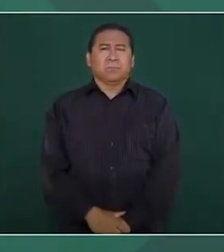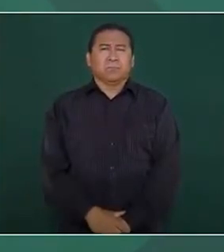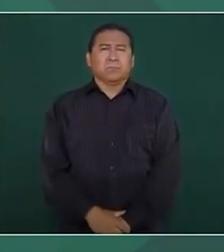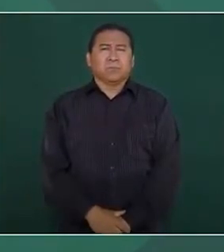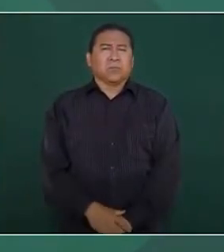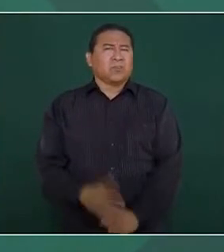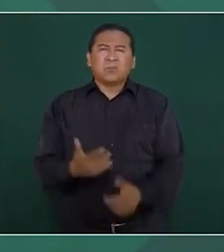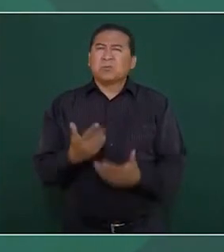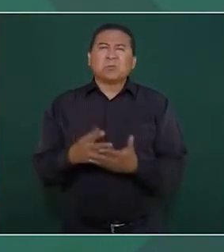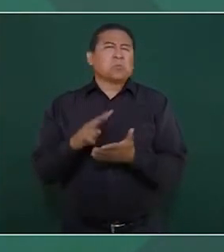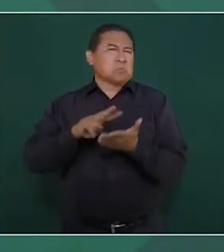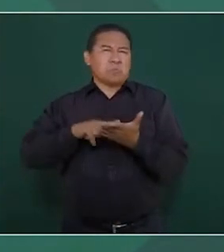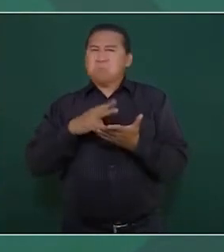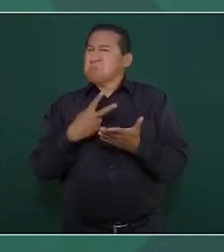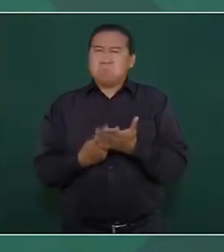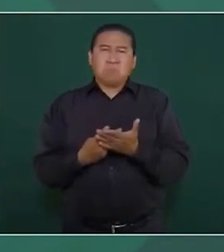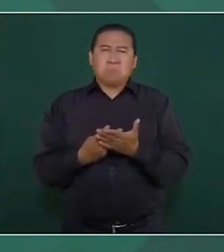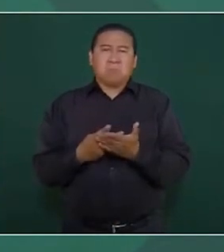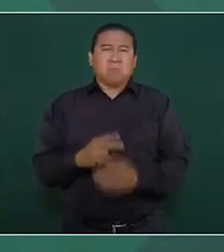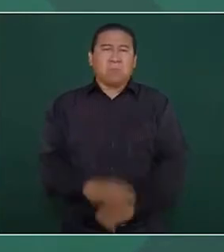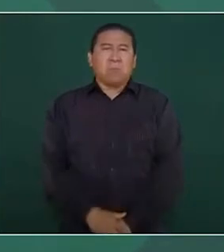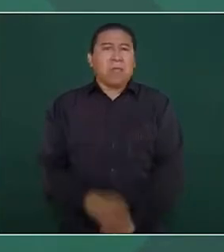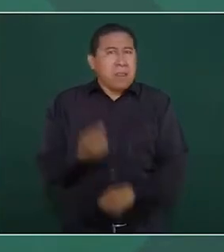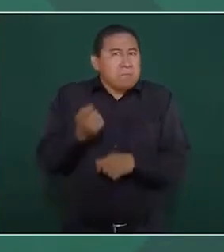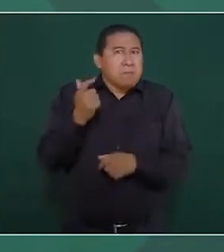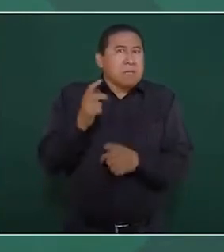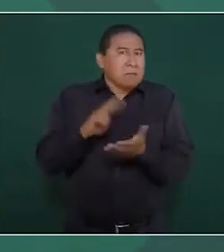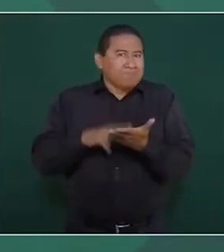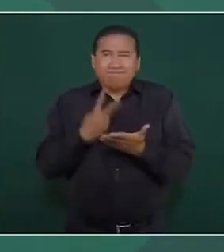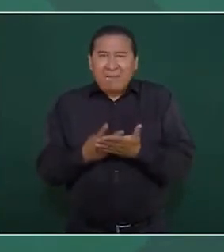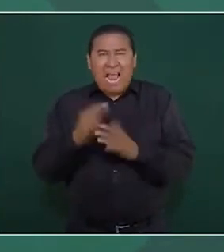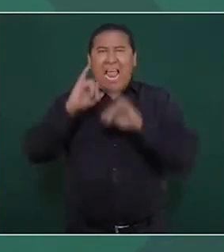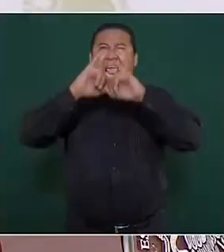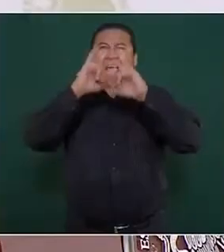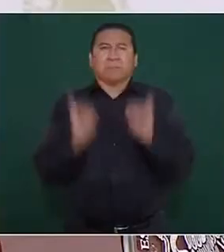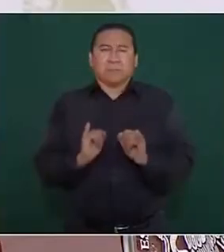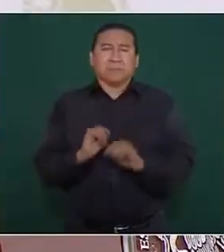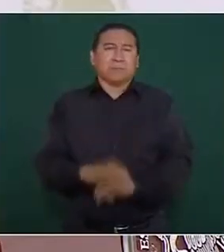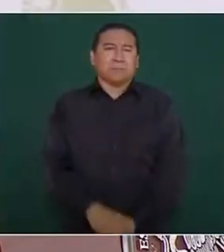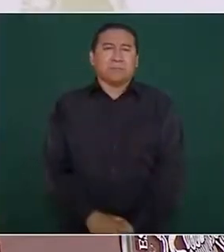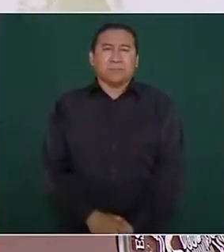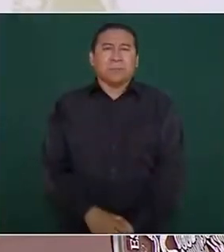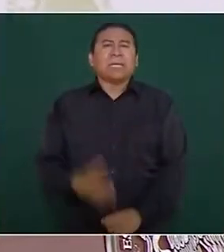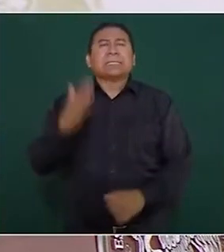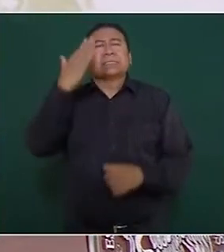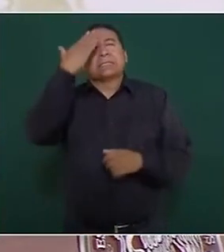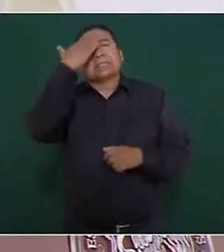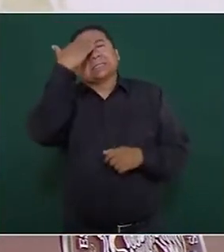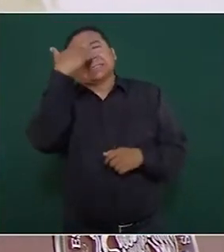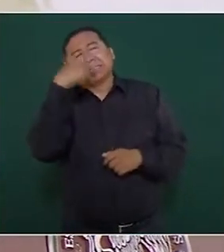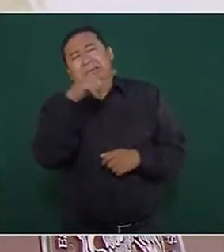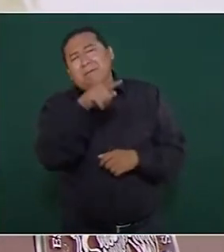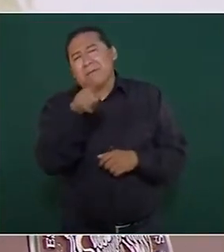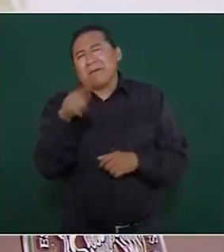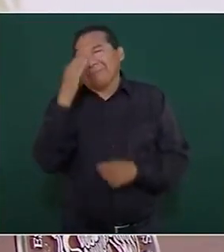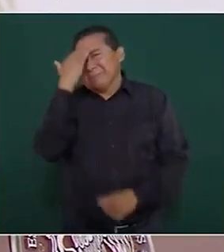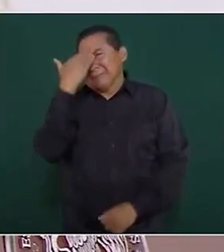rendimos a la primera, además ya los conocemos